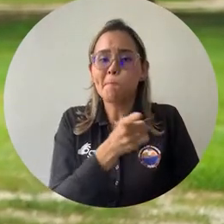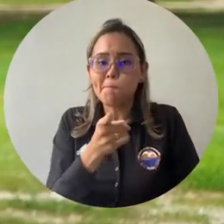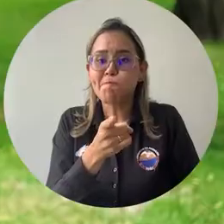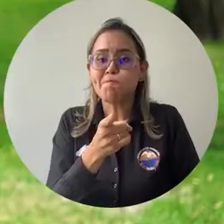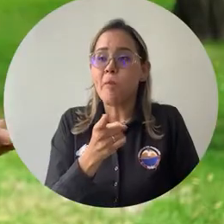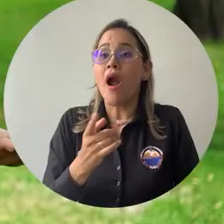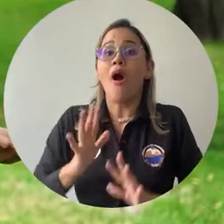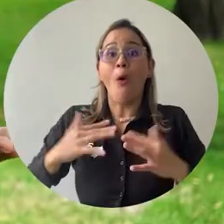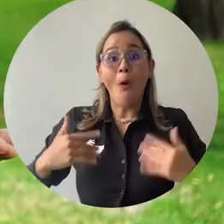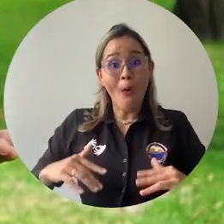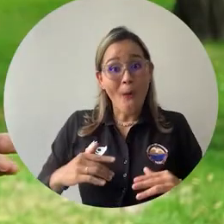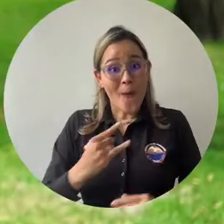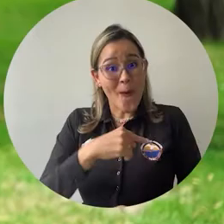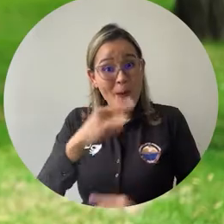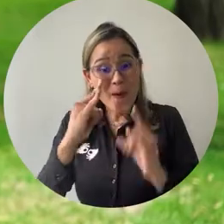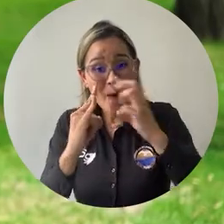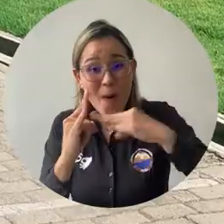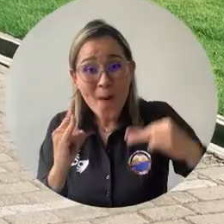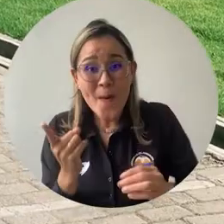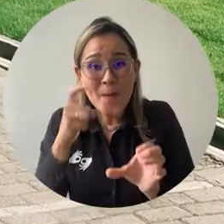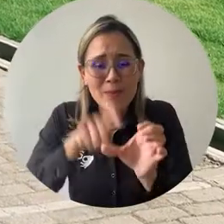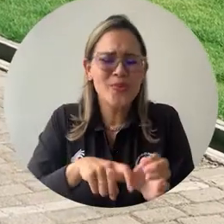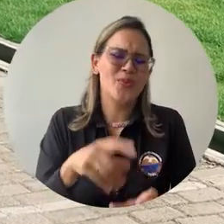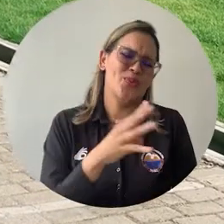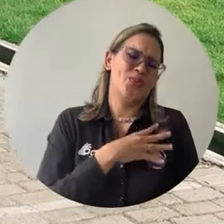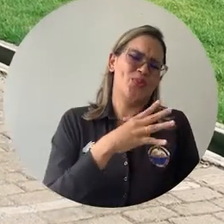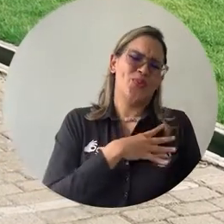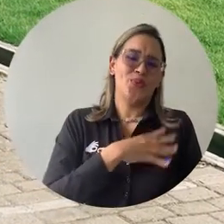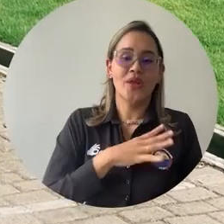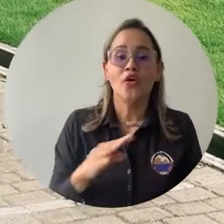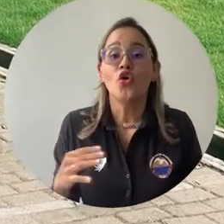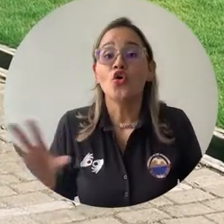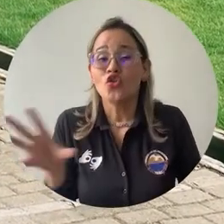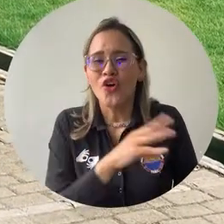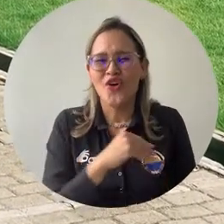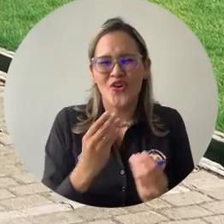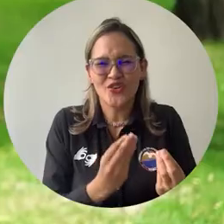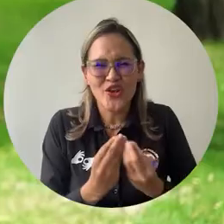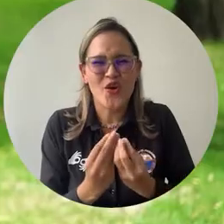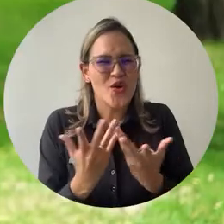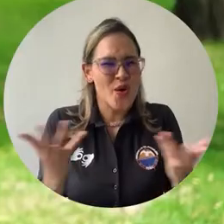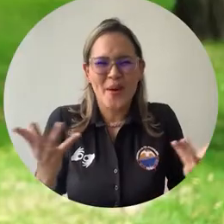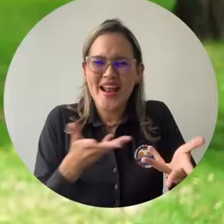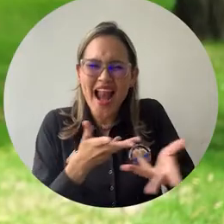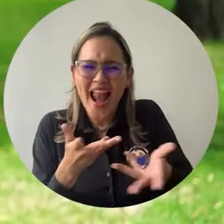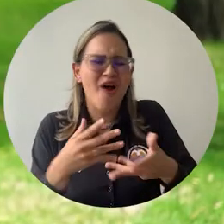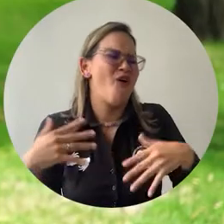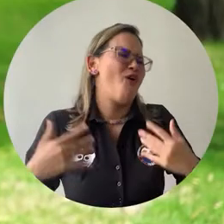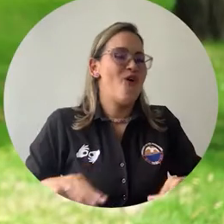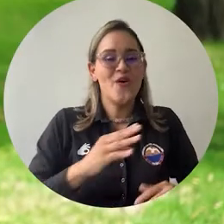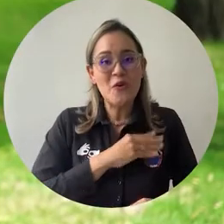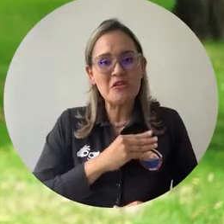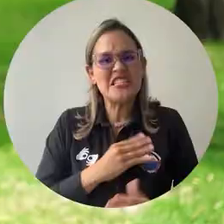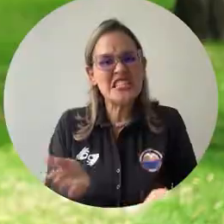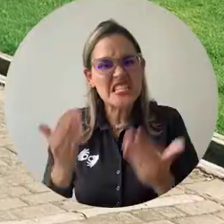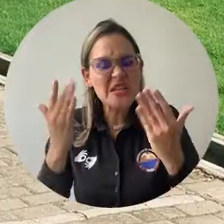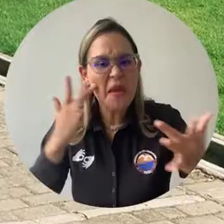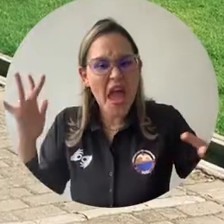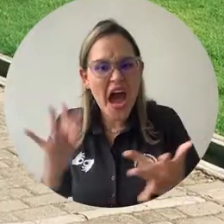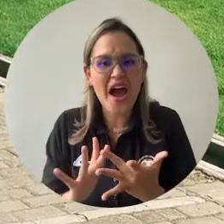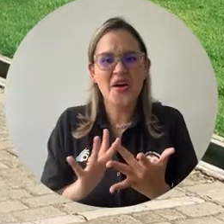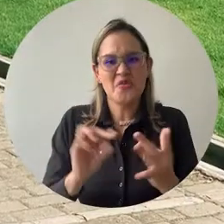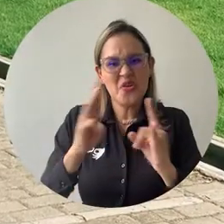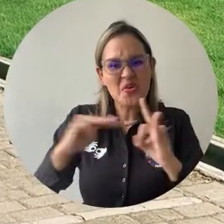pública. Para los consejeros superiores, cada logro alcanzado por Unimad de Elena es un positivo acto que reafirma su calidad educativa y sus